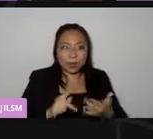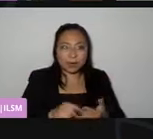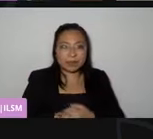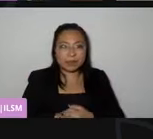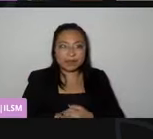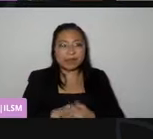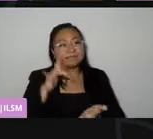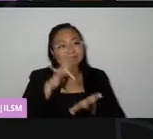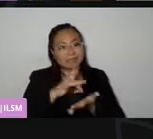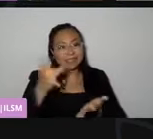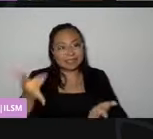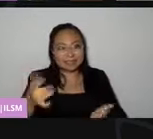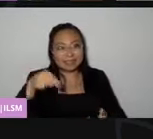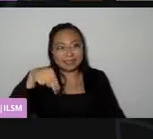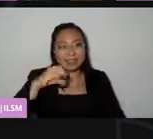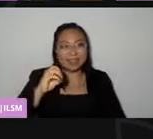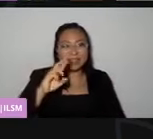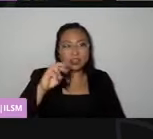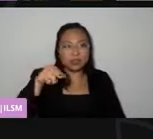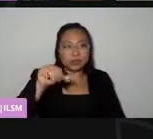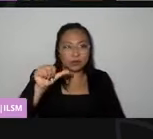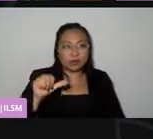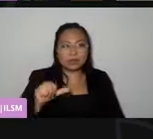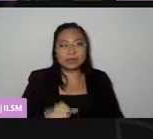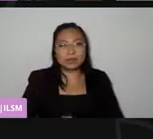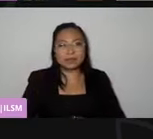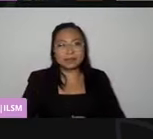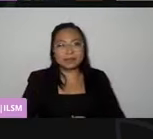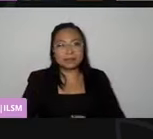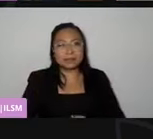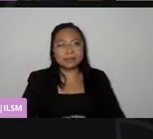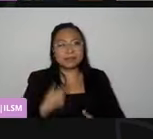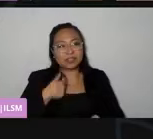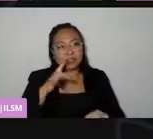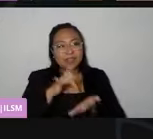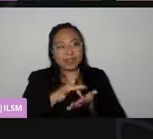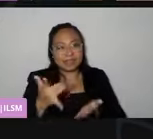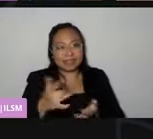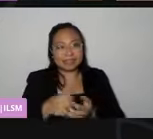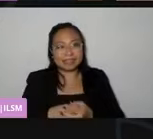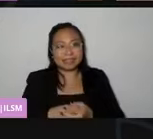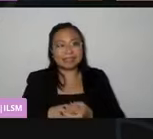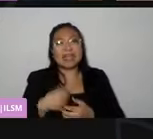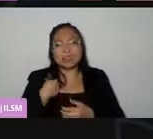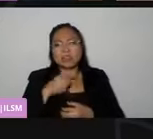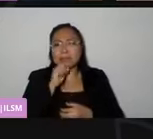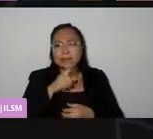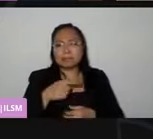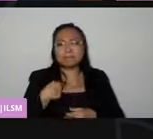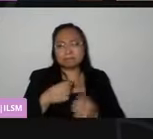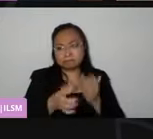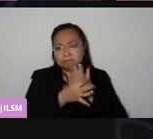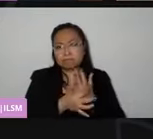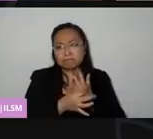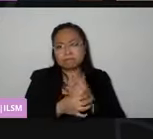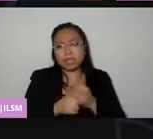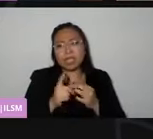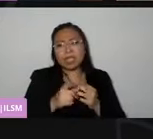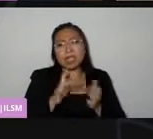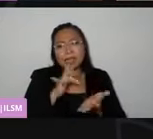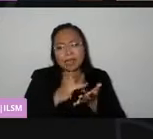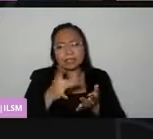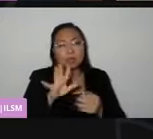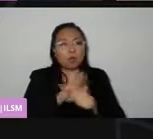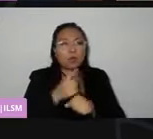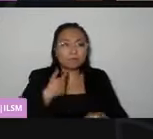Muchísimas gracias, Norma Magistrada. Agradezco mucho y celebro muchísimo estos espacios de participación,